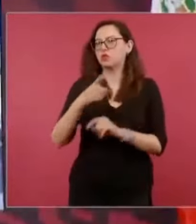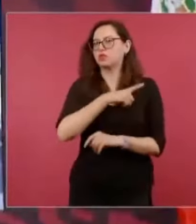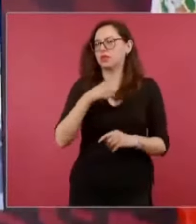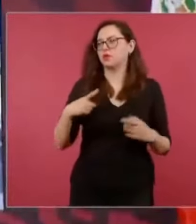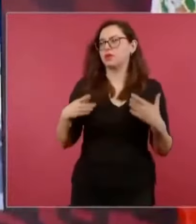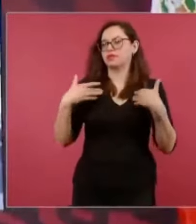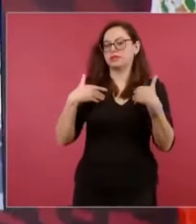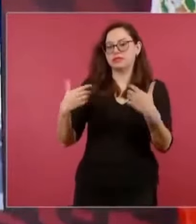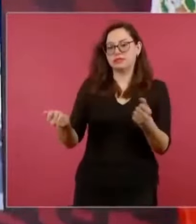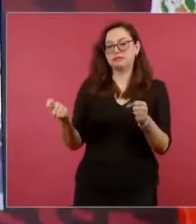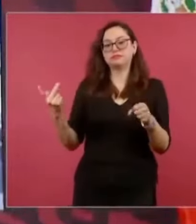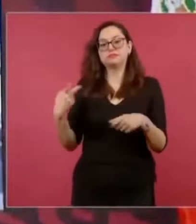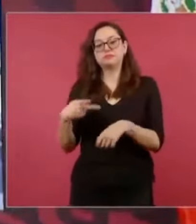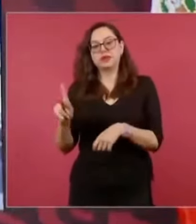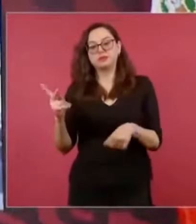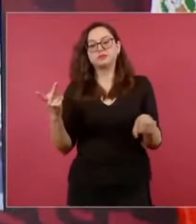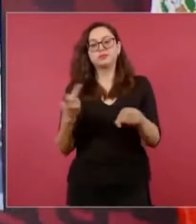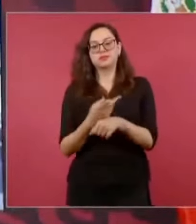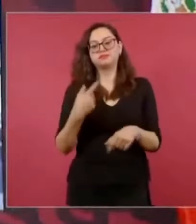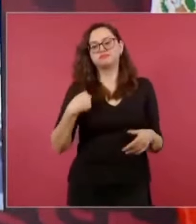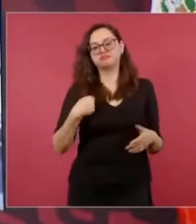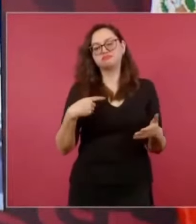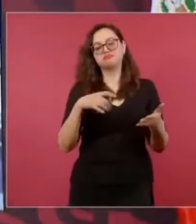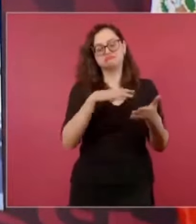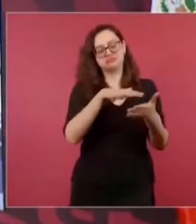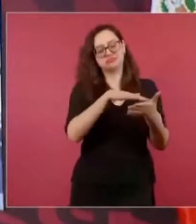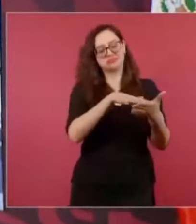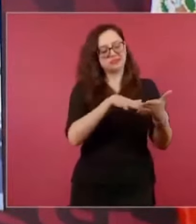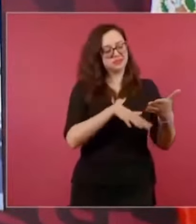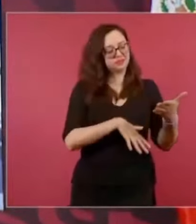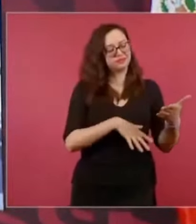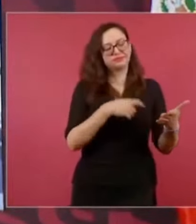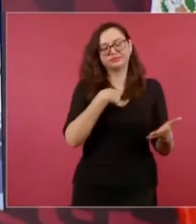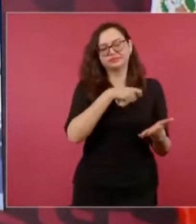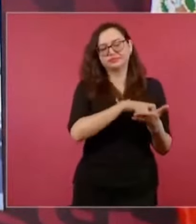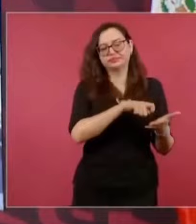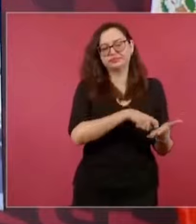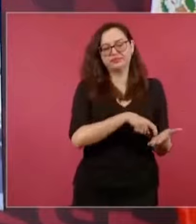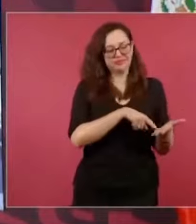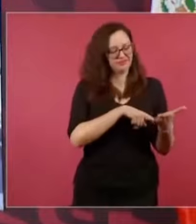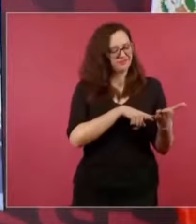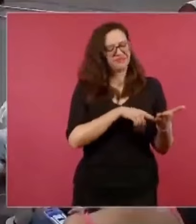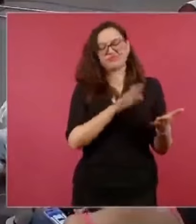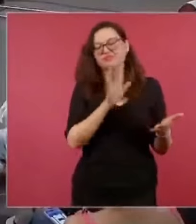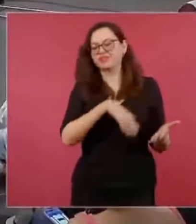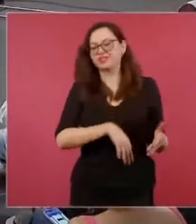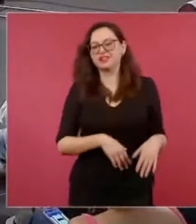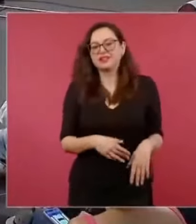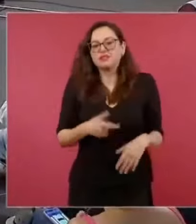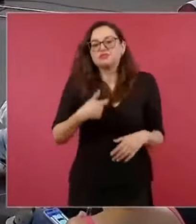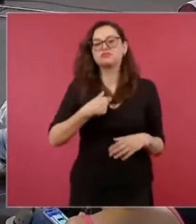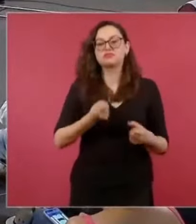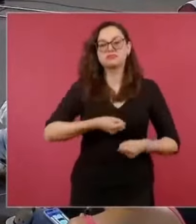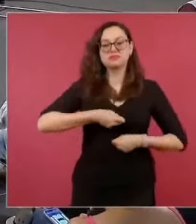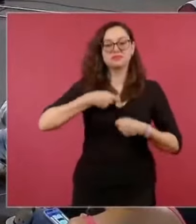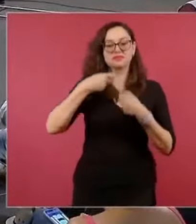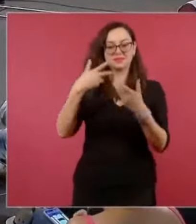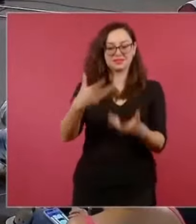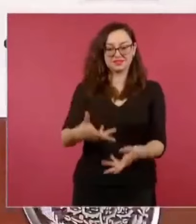discurso y digo lo que ya he planteado en otras ocasiones,